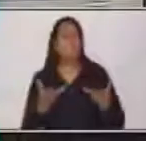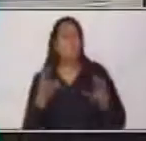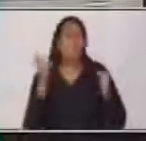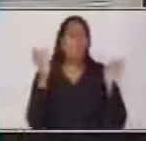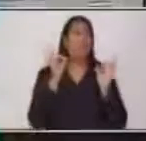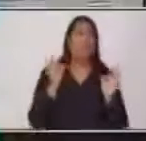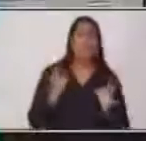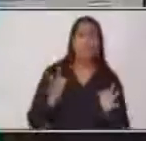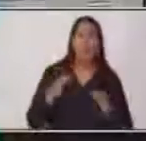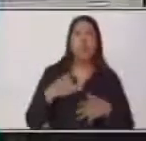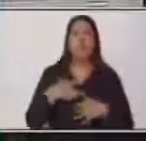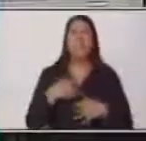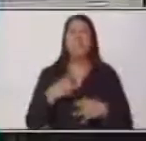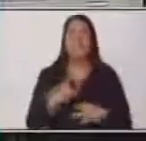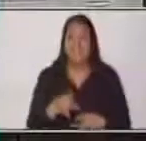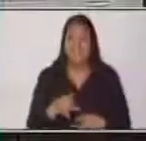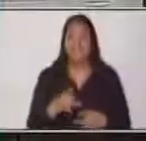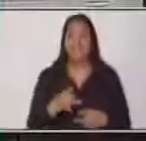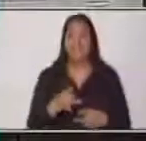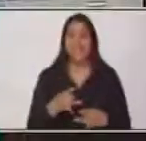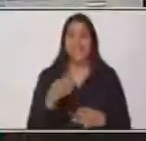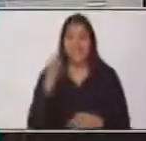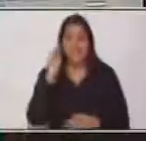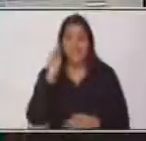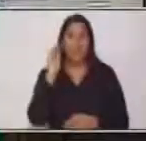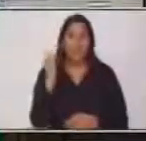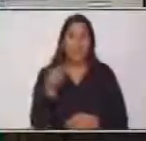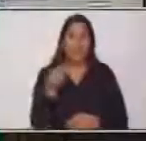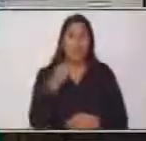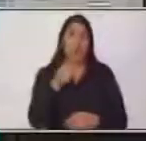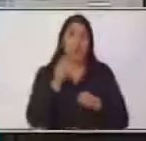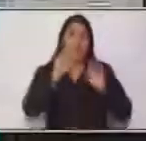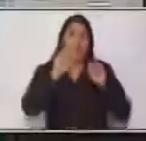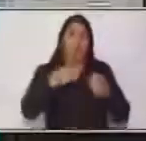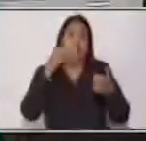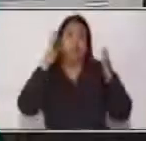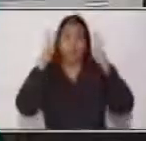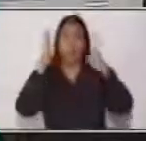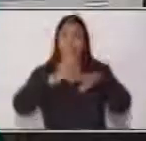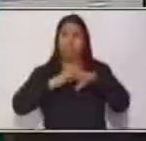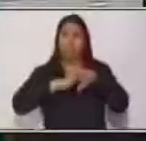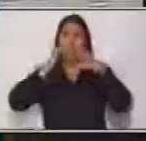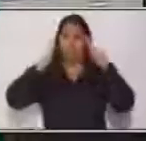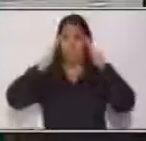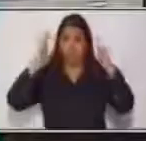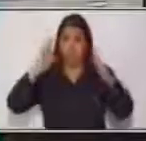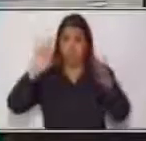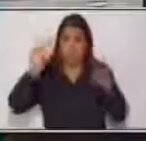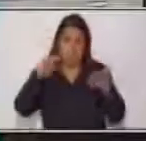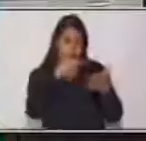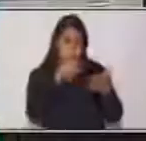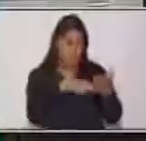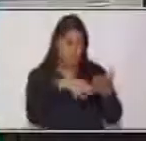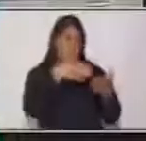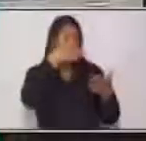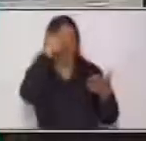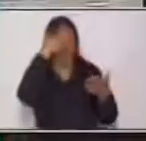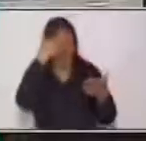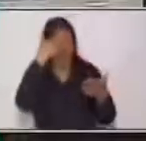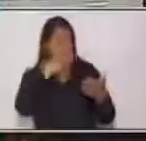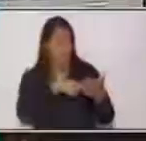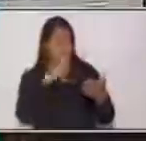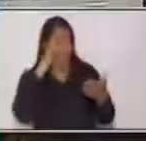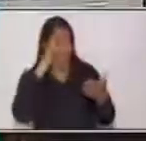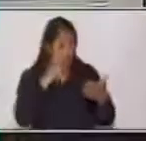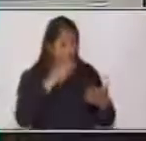interés. Para que, de alguna manera, a través de los recursos, usted pueda llamar la atención a través de sus palabras y